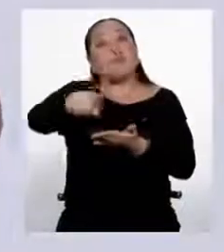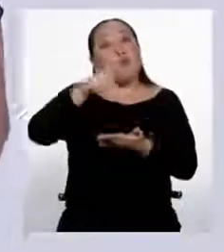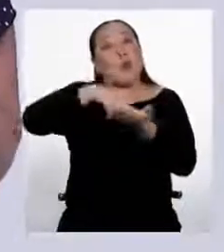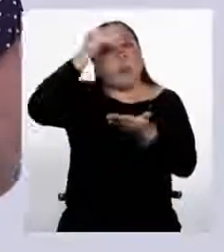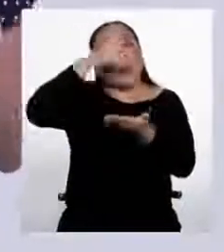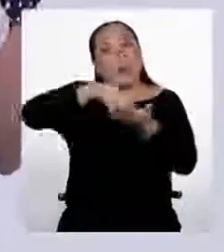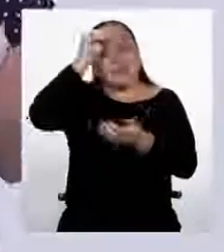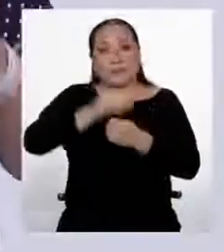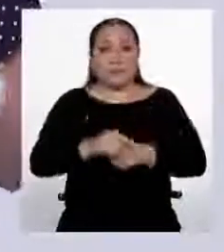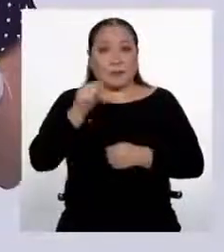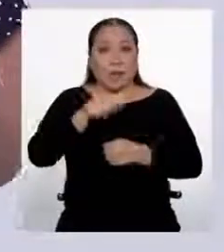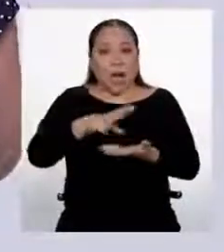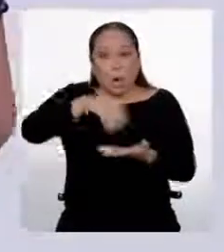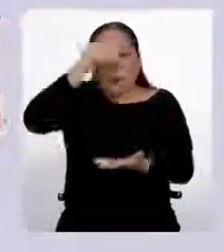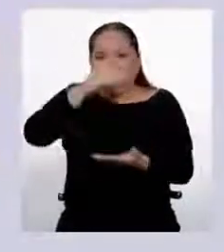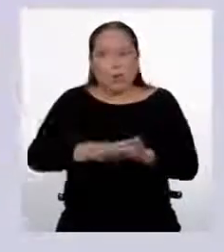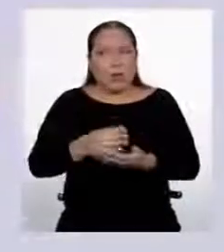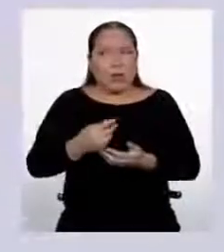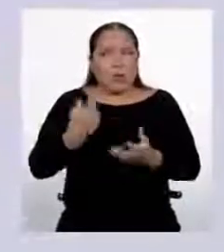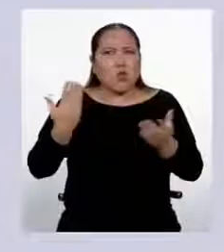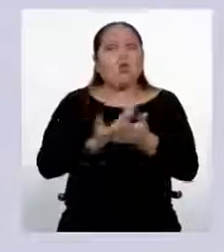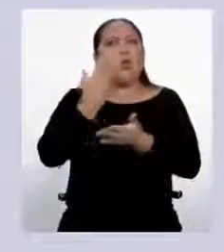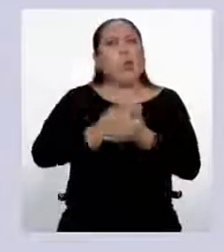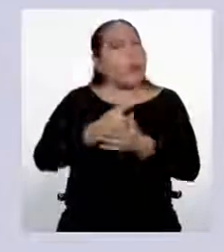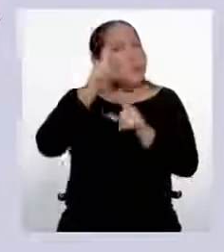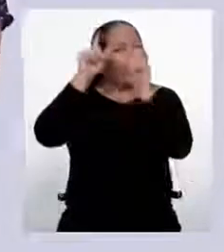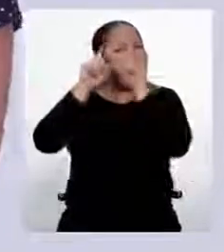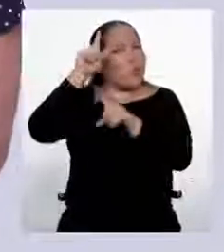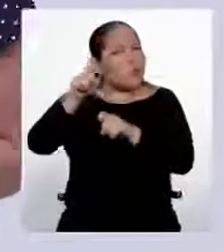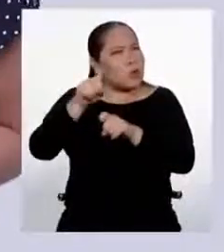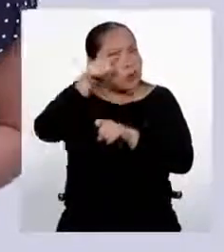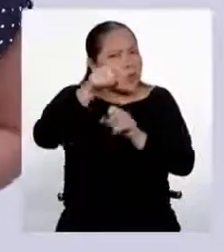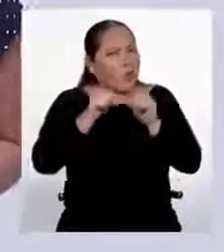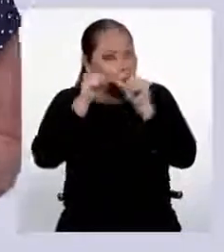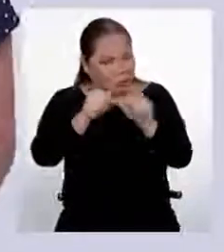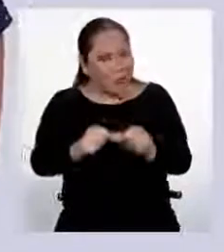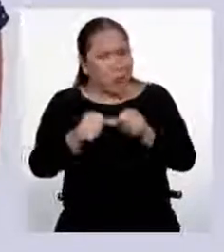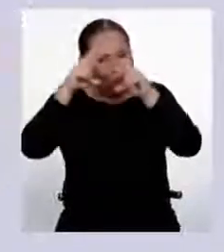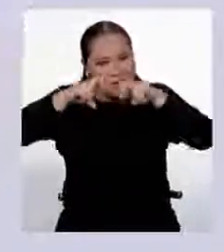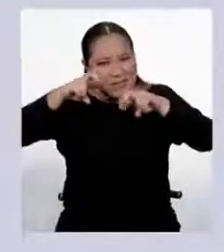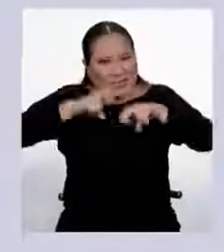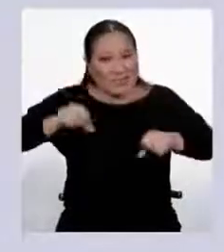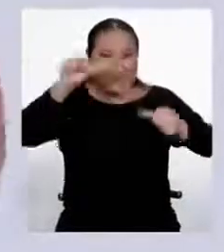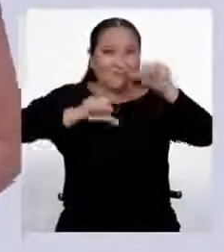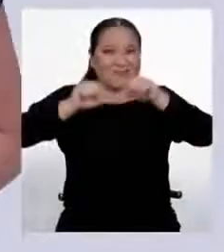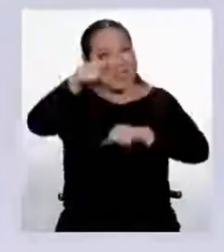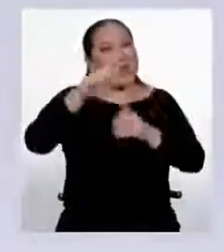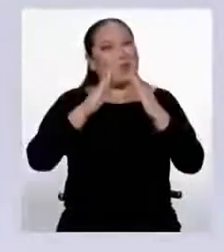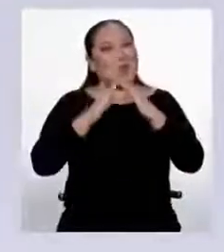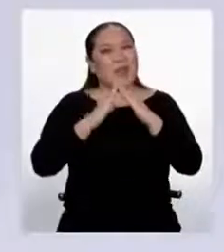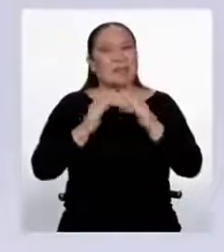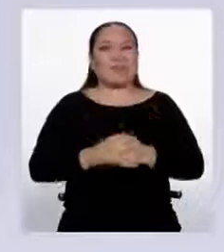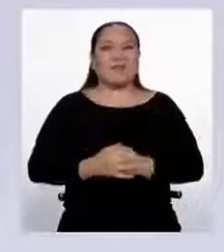partir de lo aprendido te han surgido otras preguntas, ¡qué bien! Inicia tus propias averiguaciones y continúa haciendo ciencia desde tu casa.